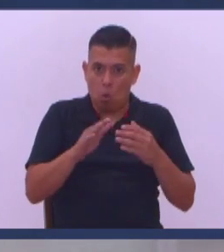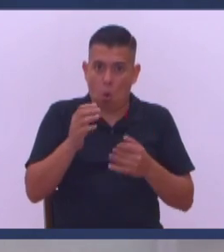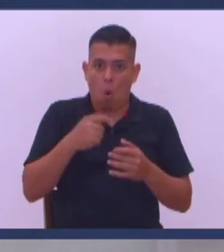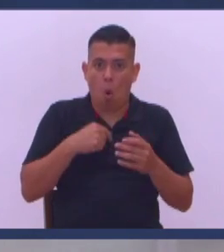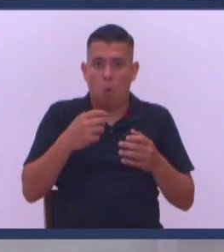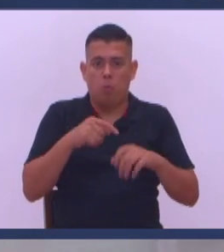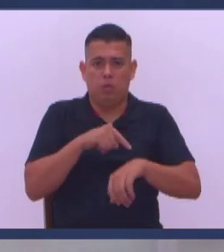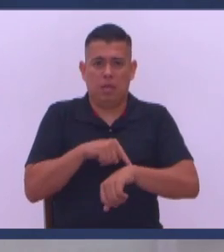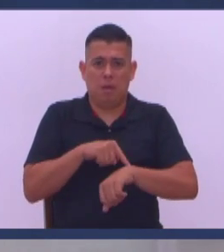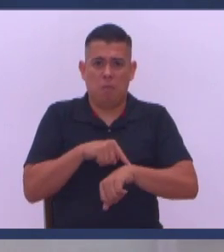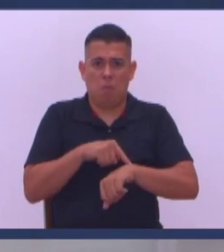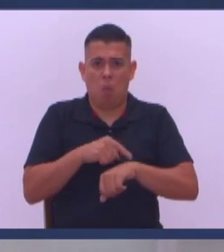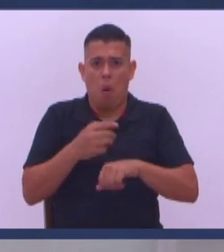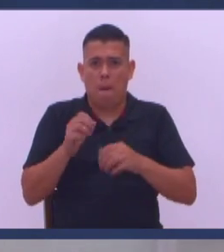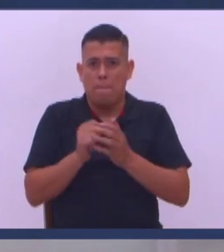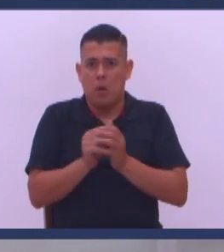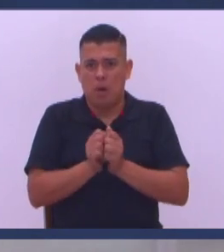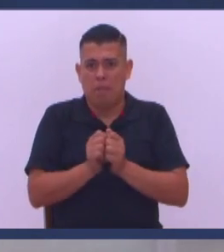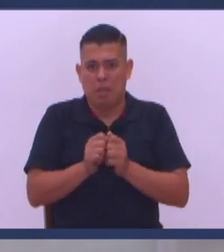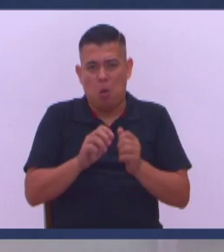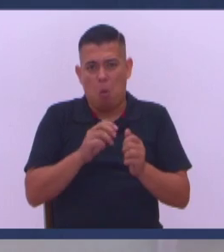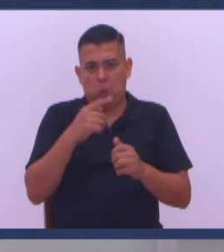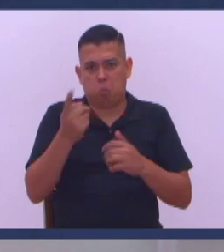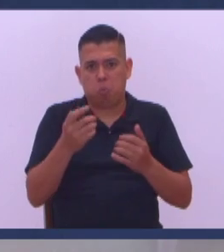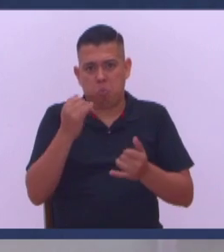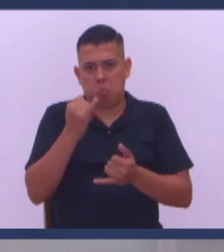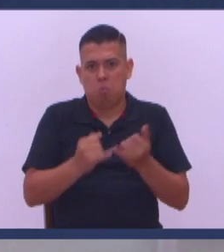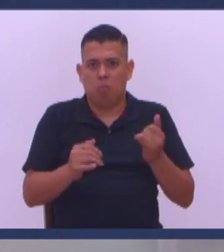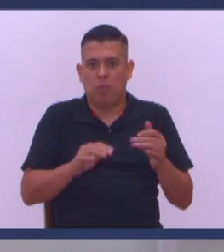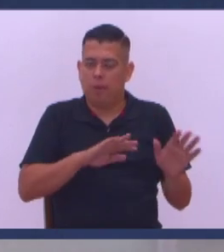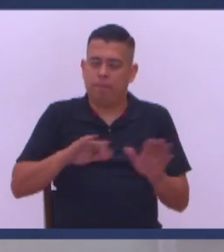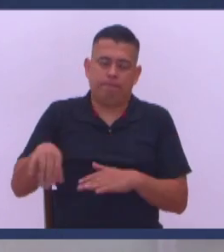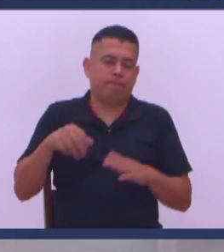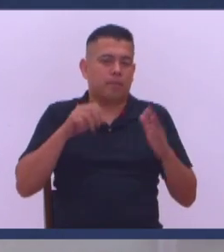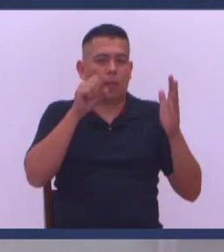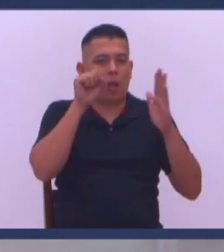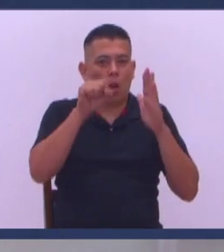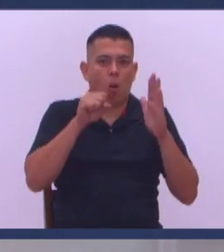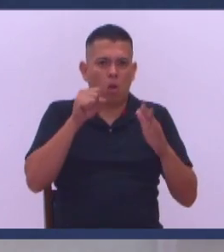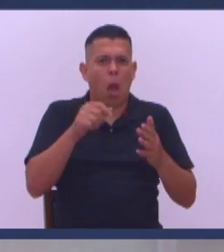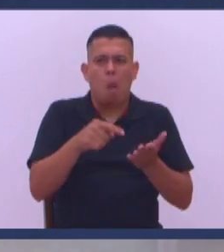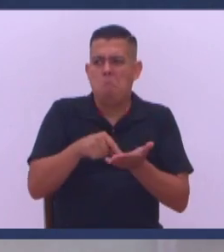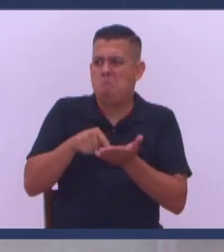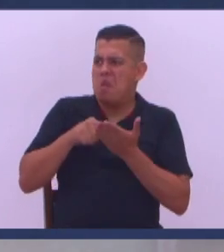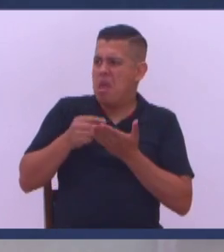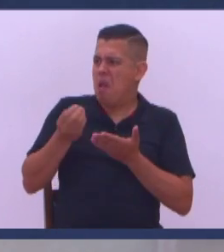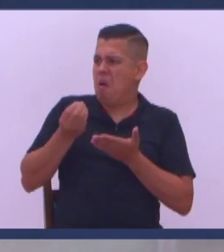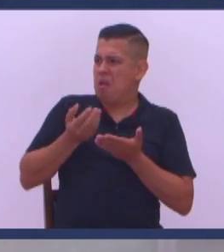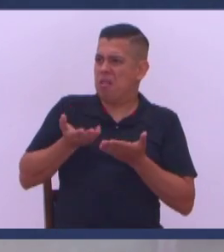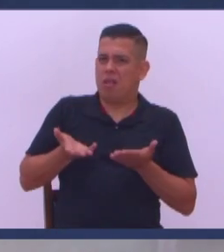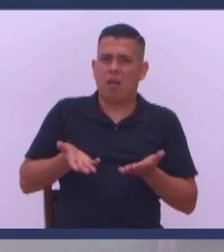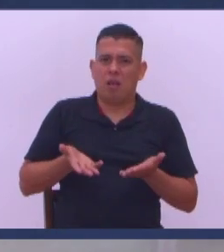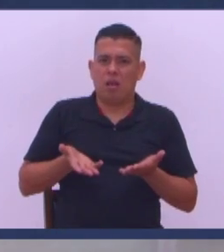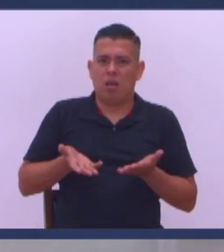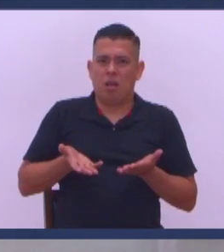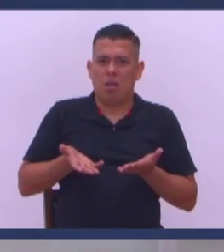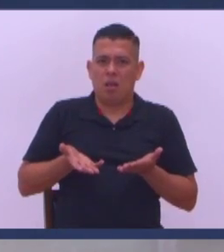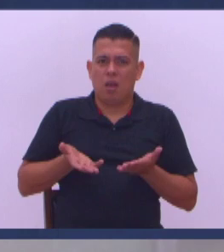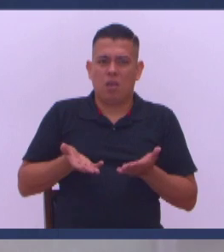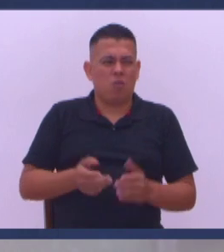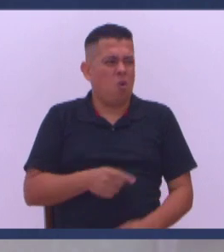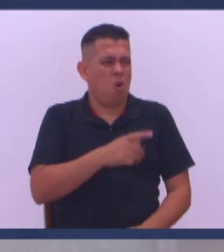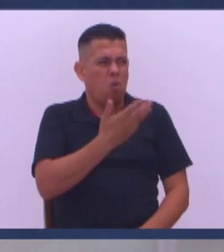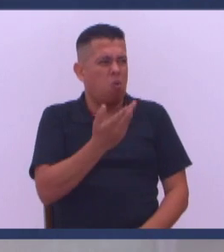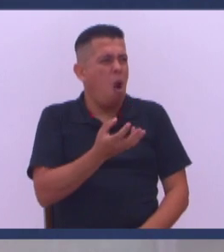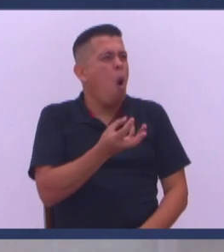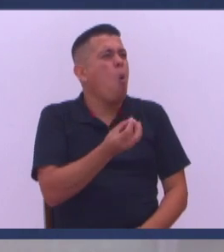Tiene un final Desaparecieron los señores De los videos Esto que les estoy contando Miren lo que nos han dado La primera pregunta Que le hubiese hecho A esa persona A